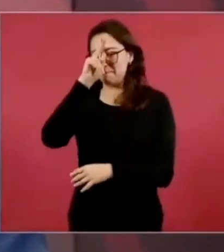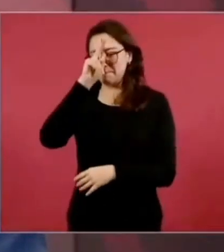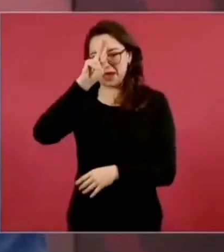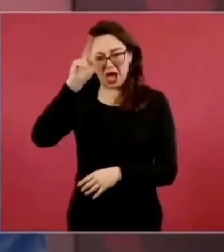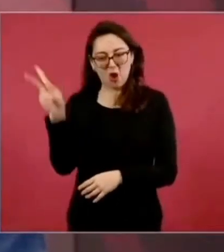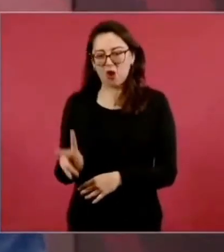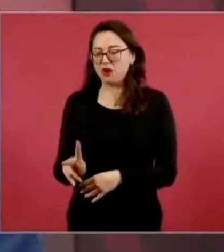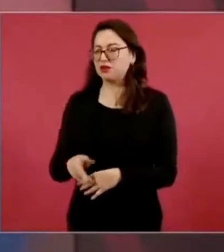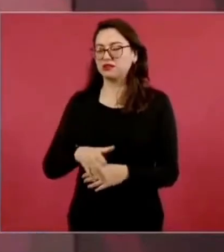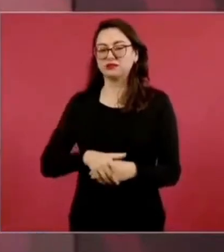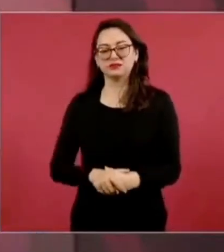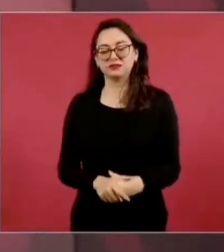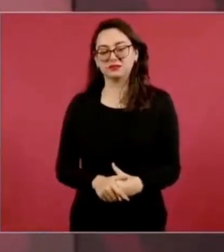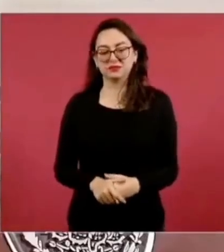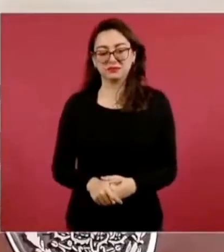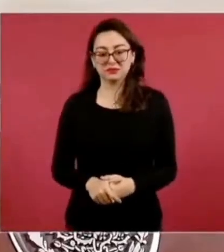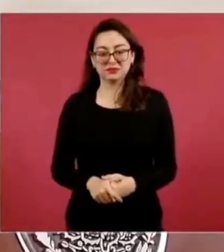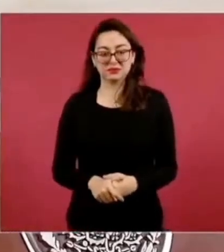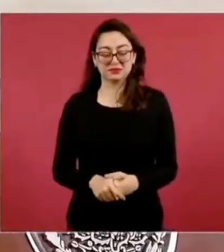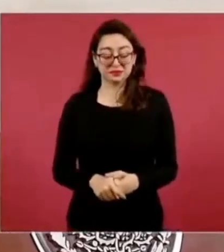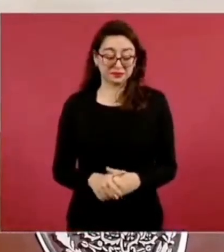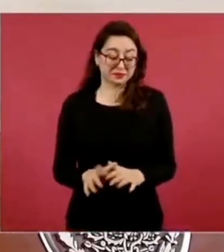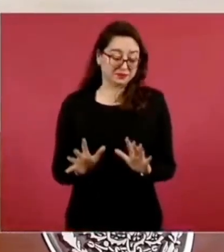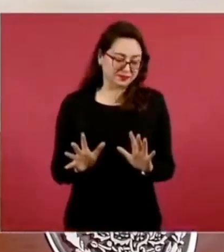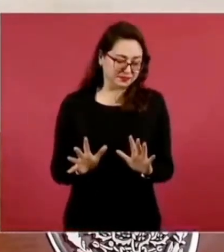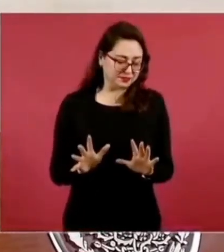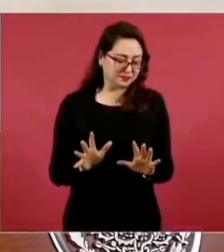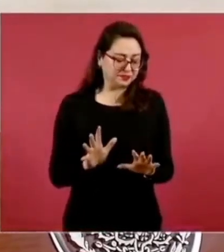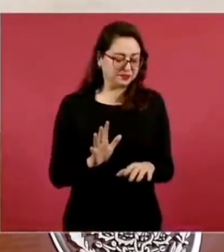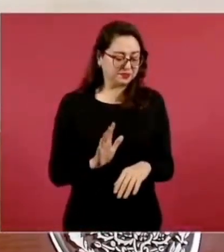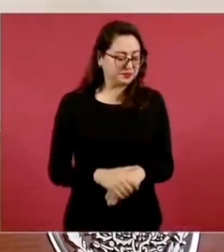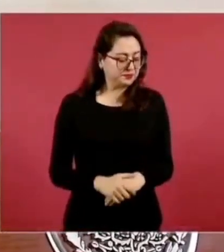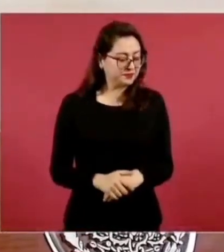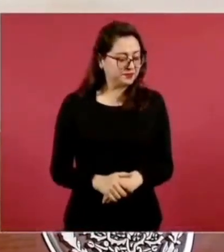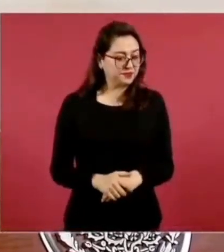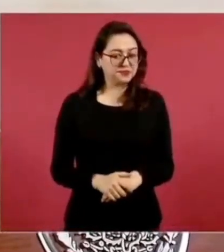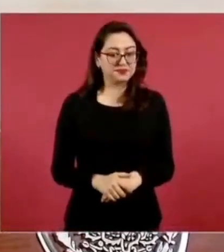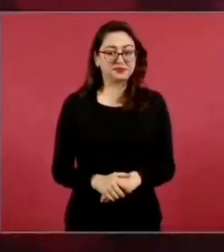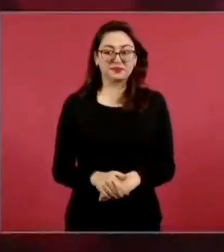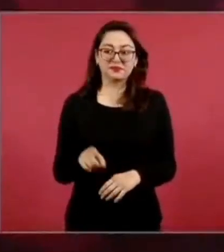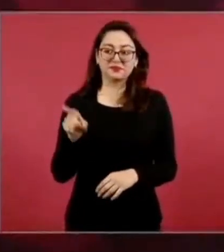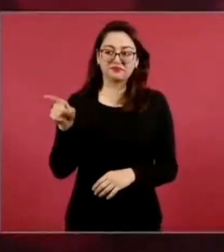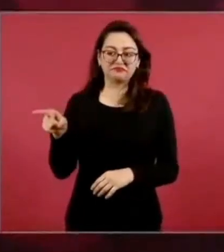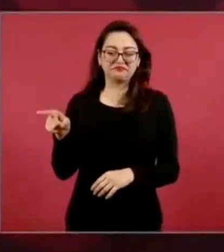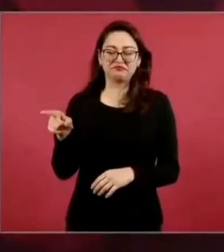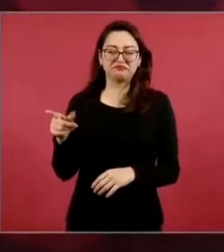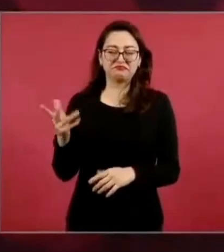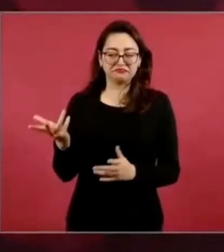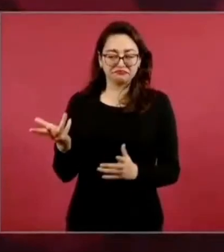o para no decirlo tan fuerte está secuestrado